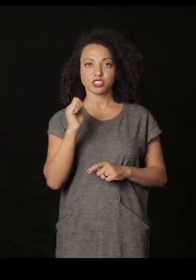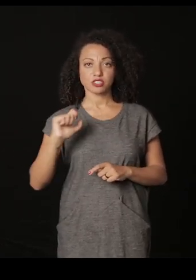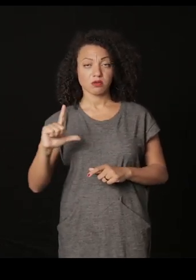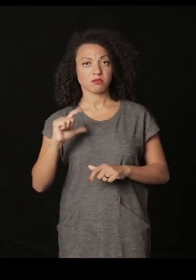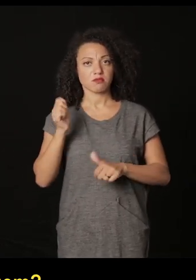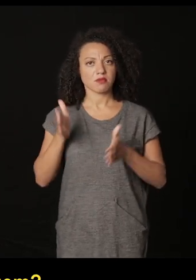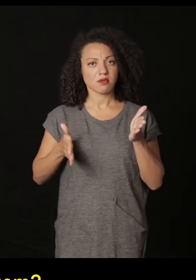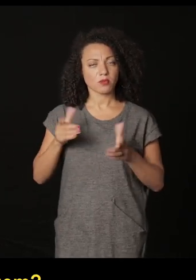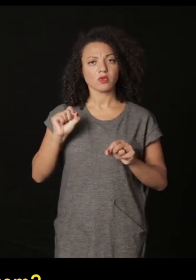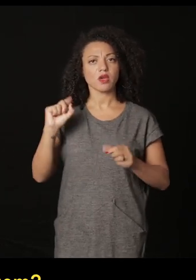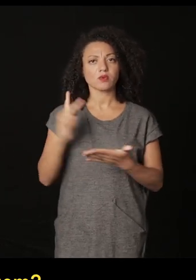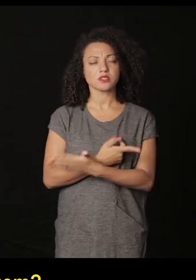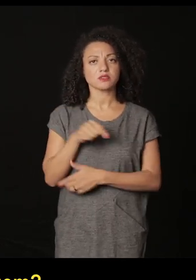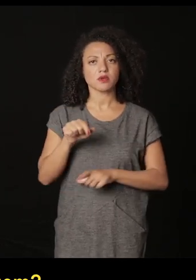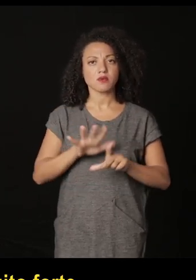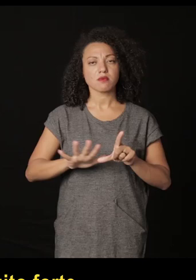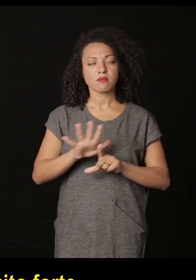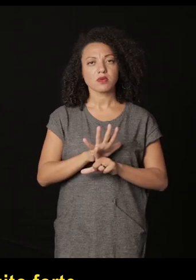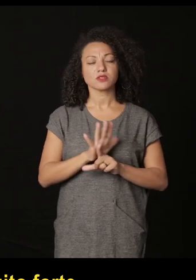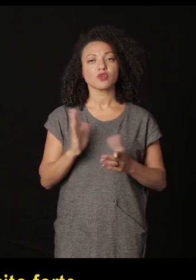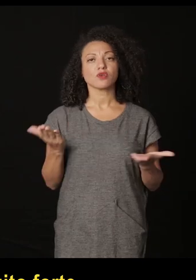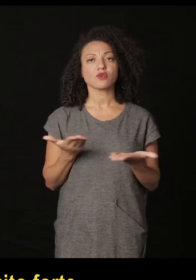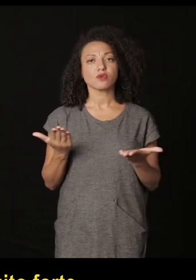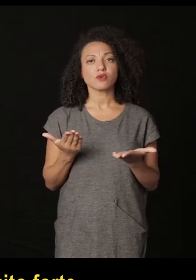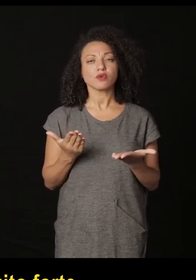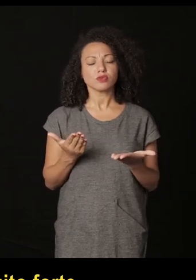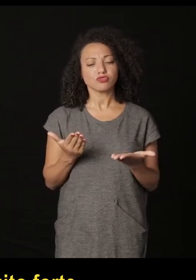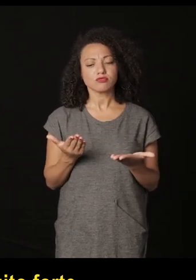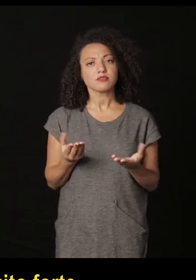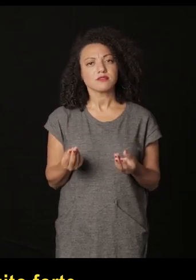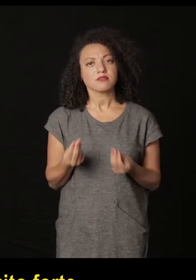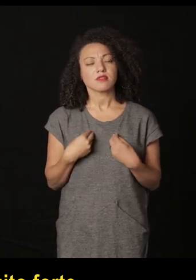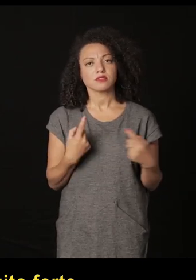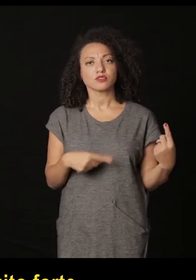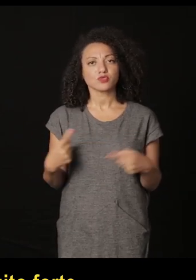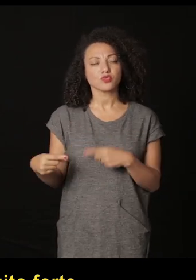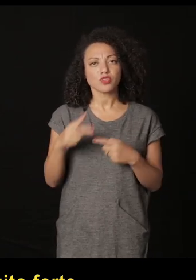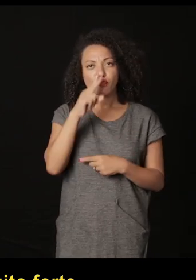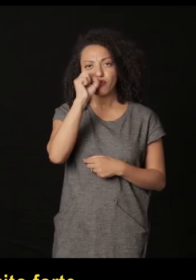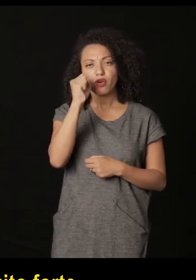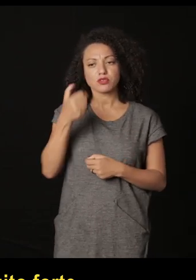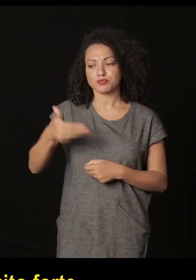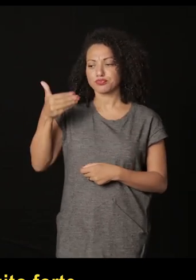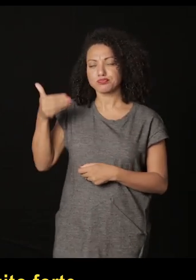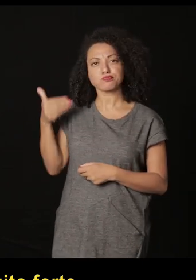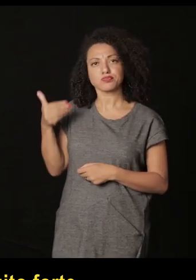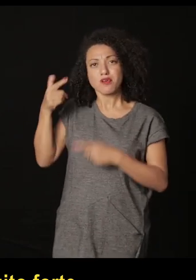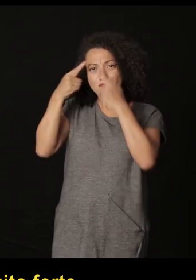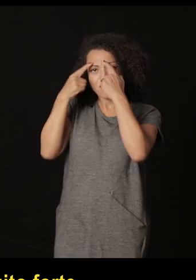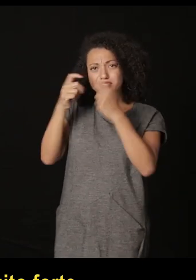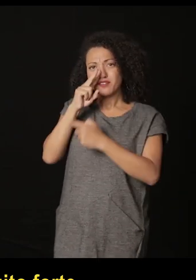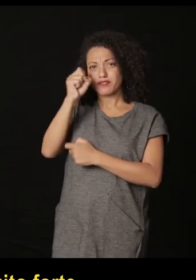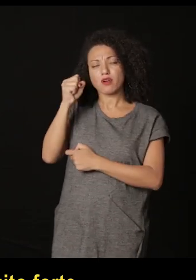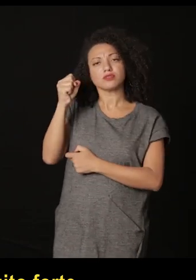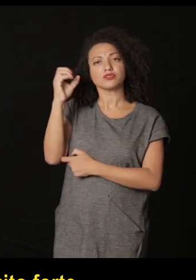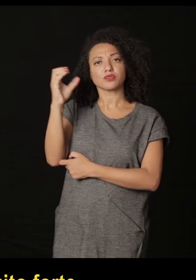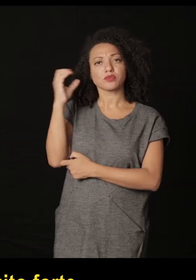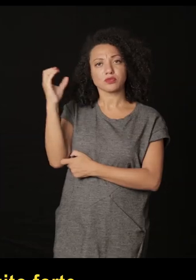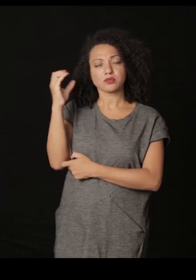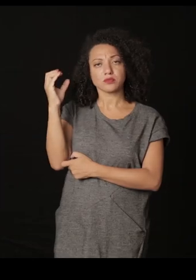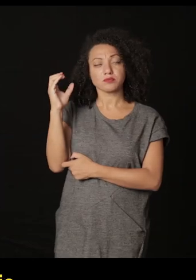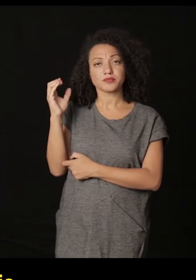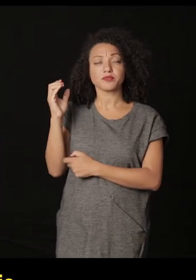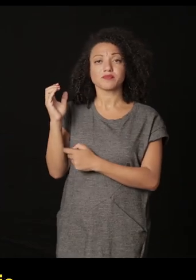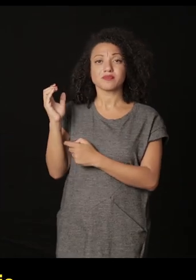época. Lo ocurre con esta imagen es traer hoy una discusión muy fuerte sobre la origen de la violencia en